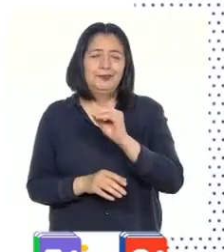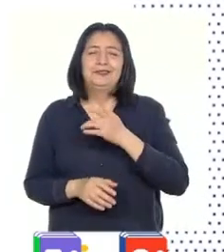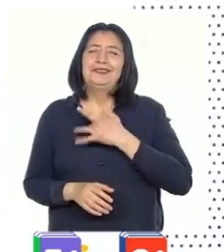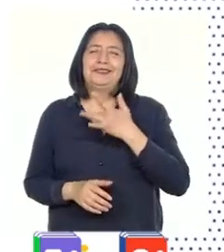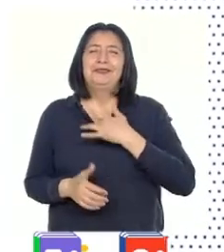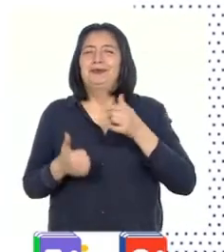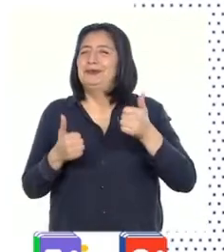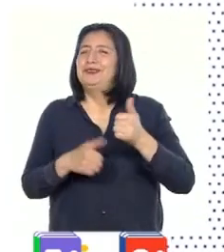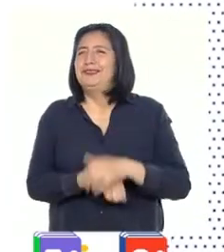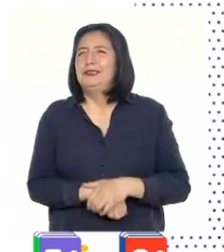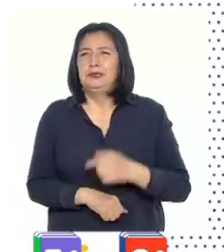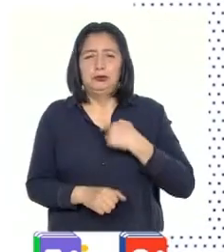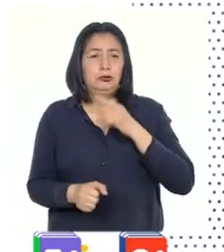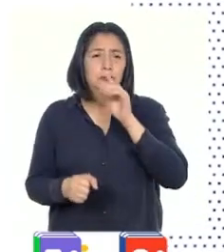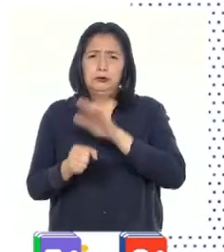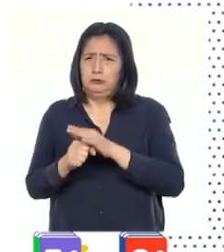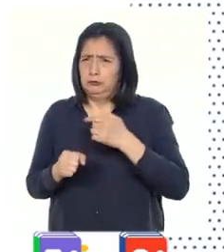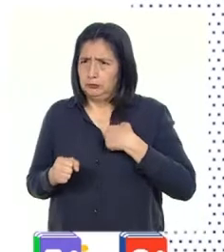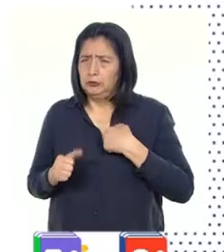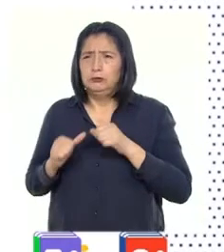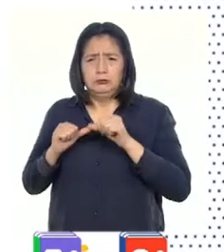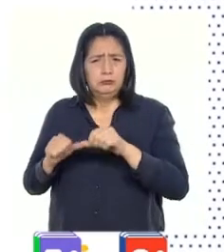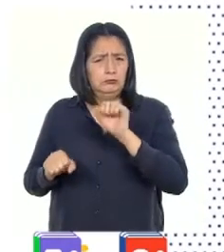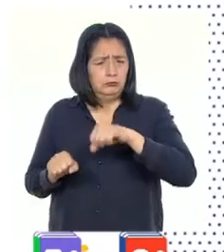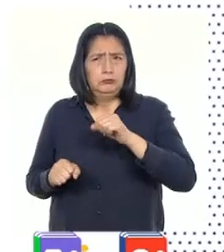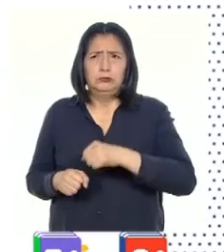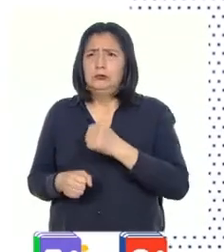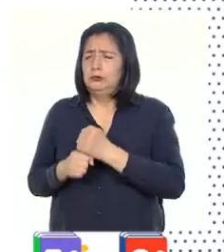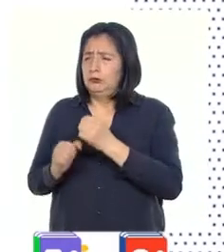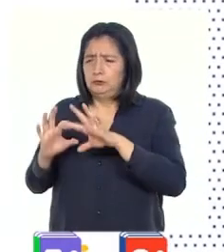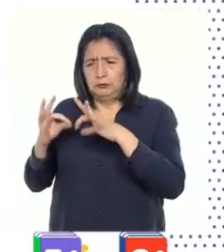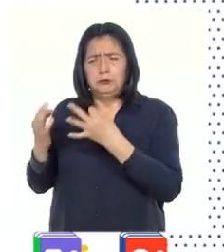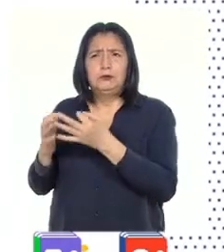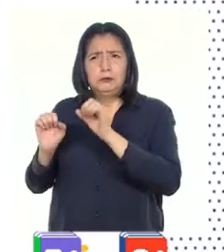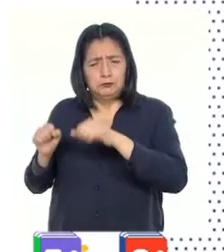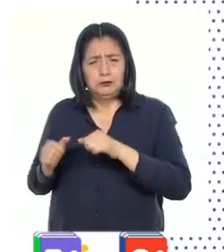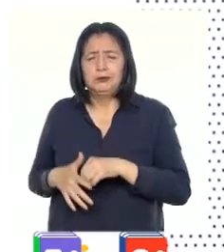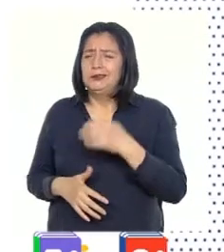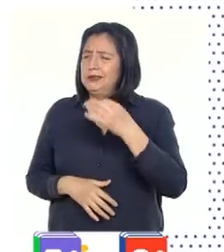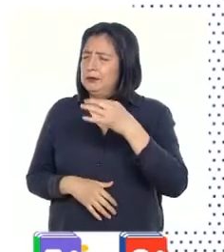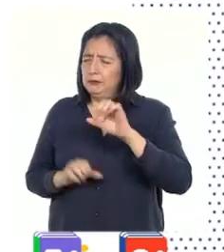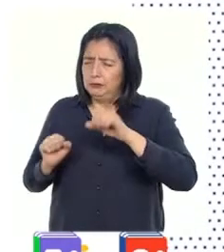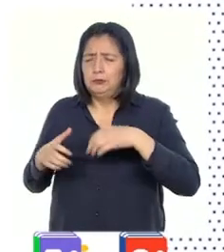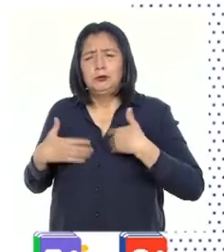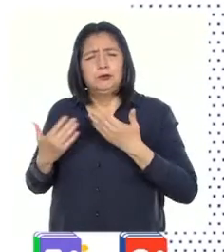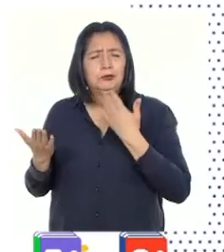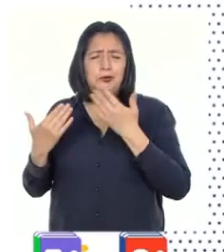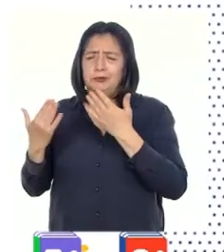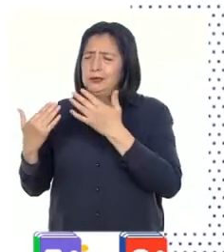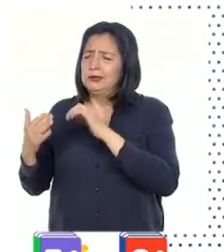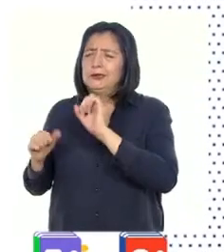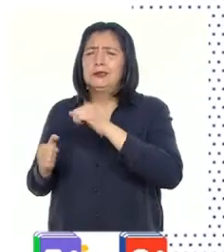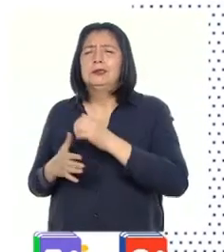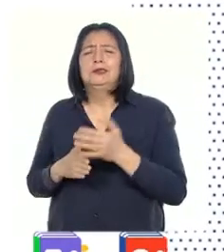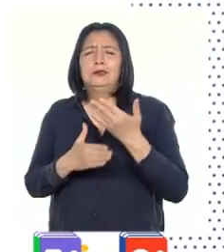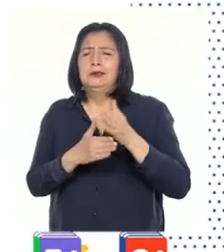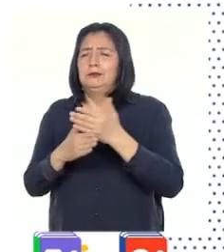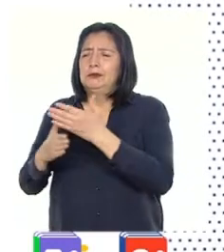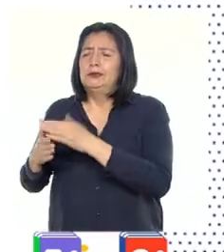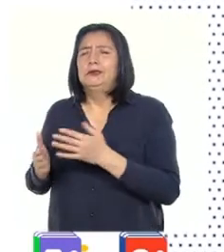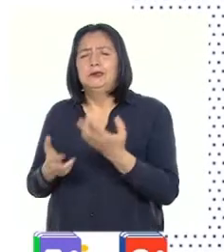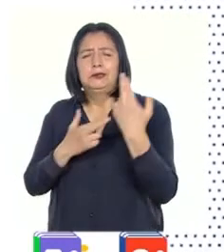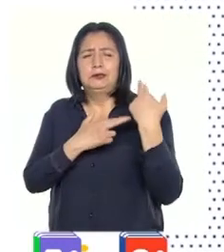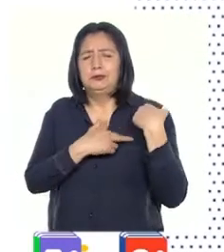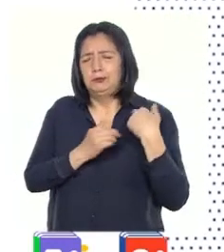sintamos bien. Yo me comprometo a seguir trabajando con mi familia para que siempre podamos dialogar y repartirnos las